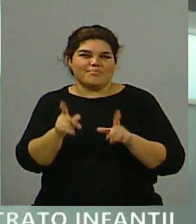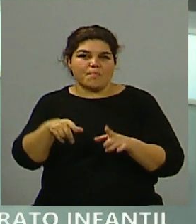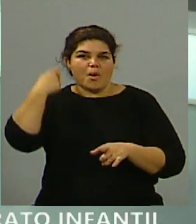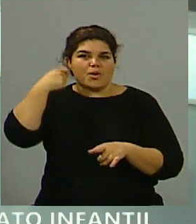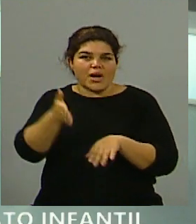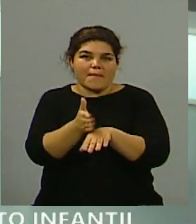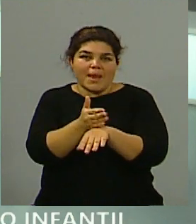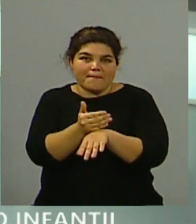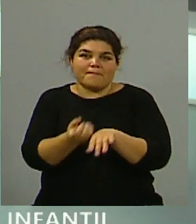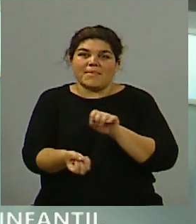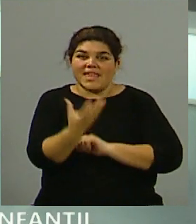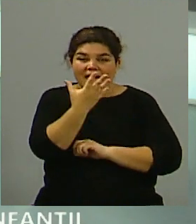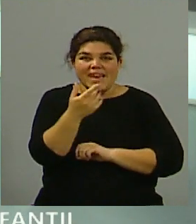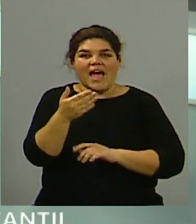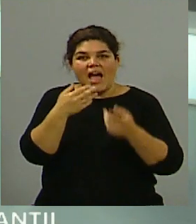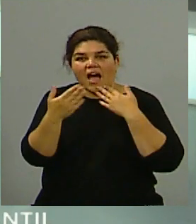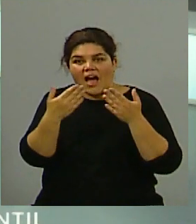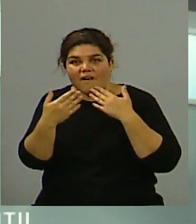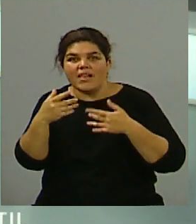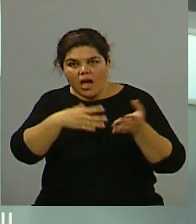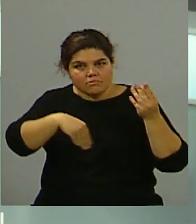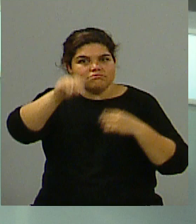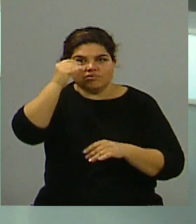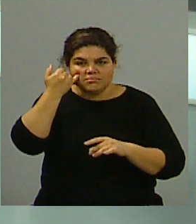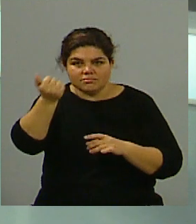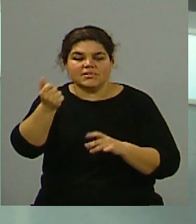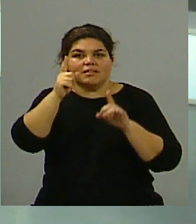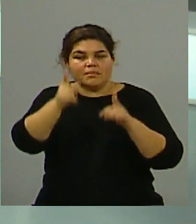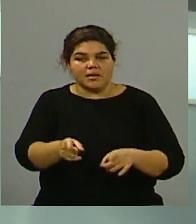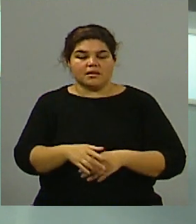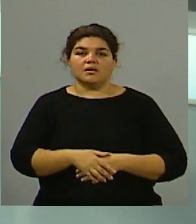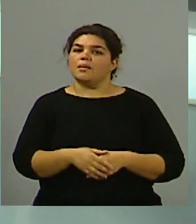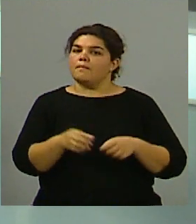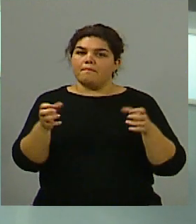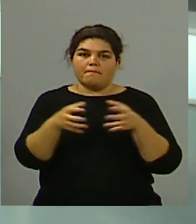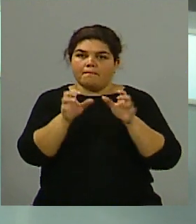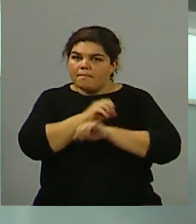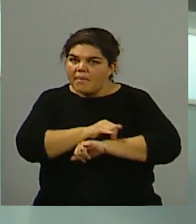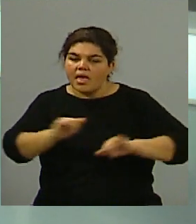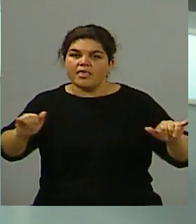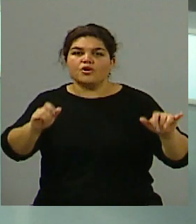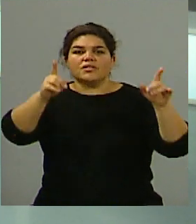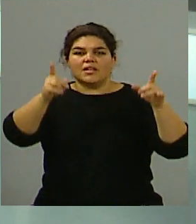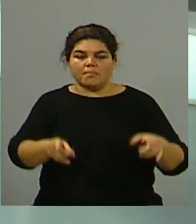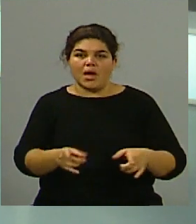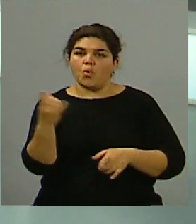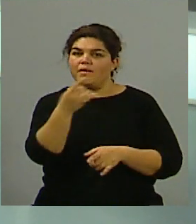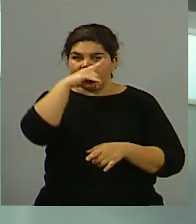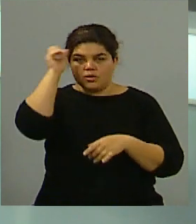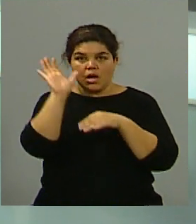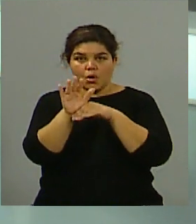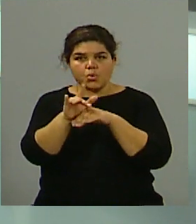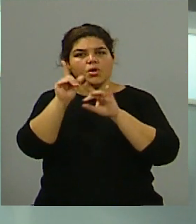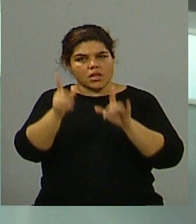y por supuesto, tanto los medios de la universidad como la Universidad Nacional de Cuyo siempre apoya todo lo que tiene que ver con